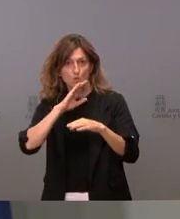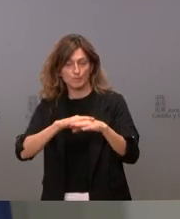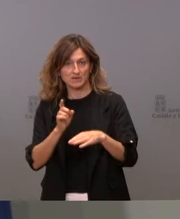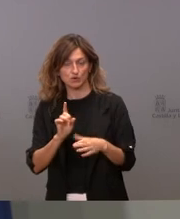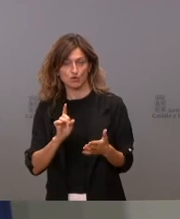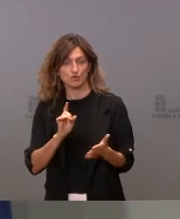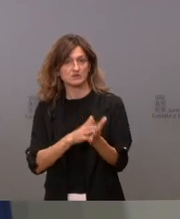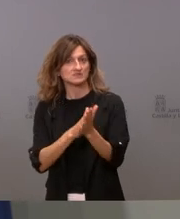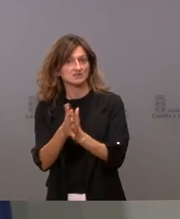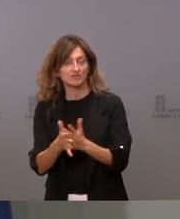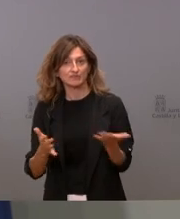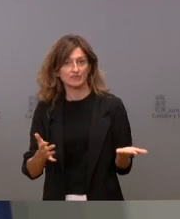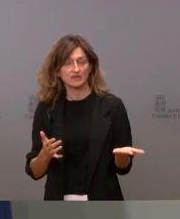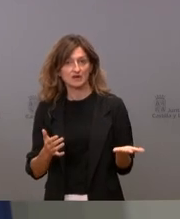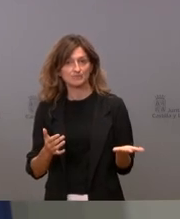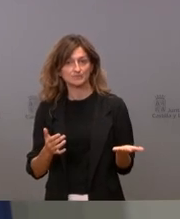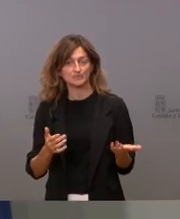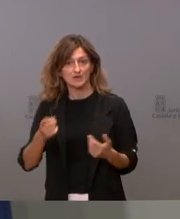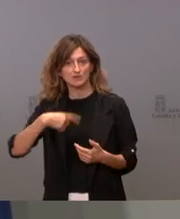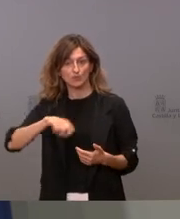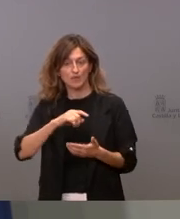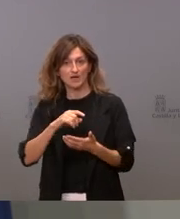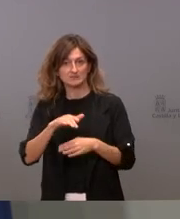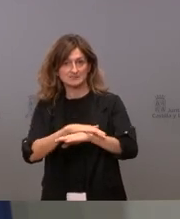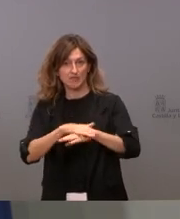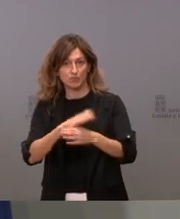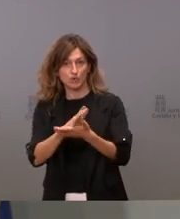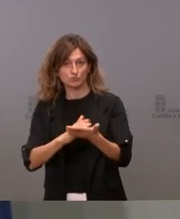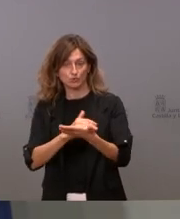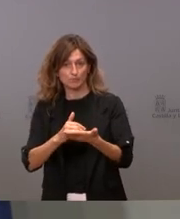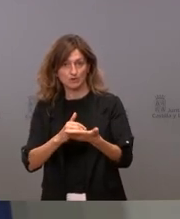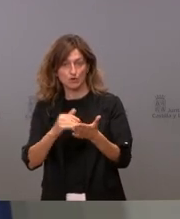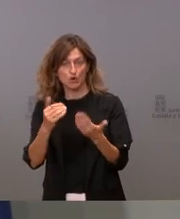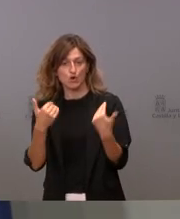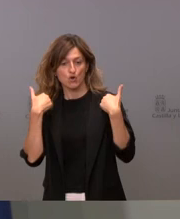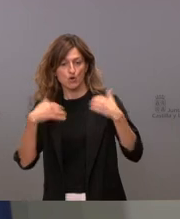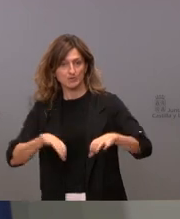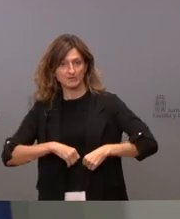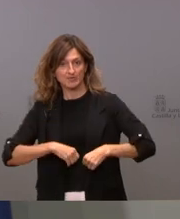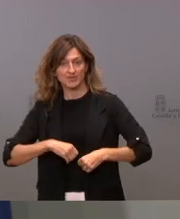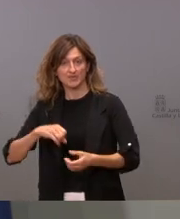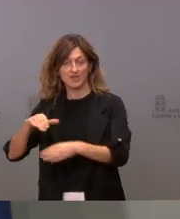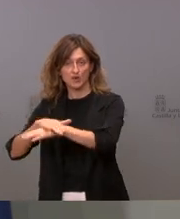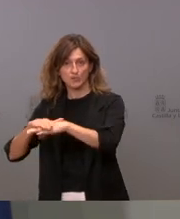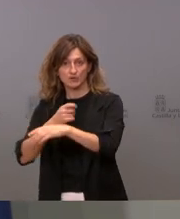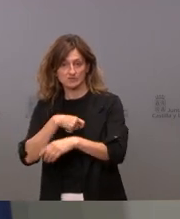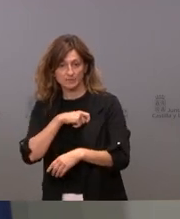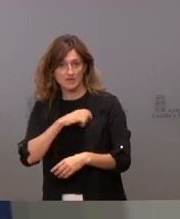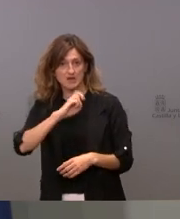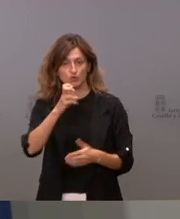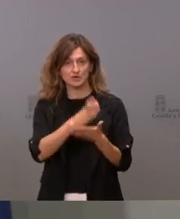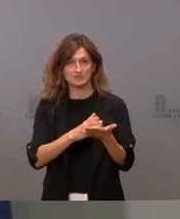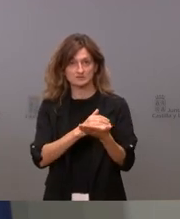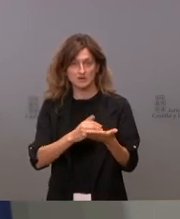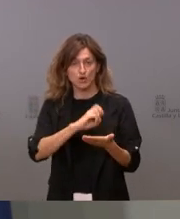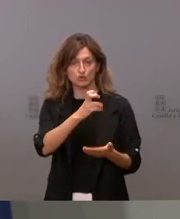esto es tenemos un estado autonómico en el cual hay unas competencias que son del gobierno central otras de las comunidades autónomas y